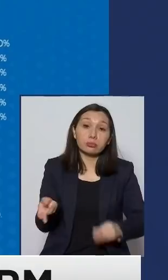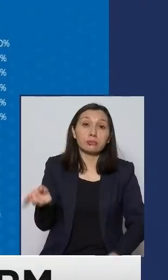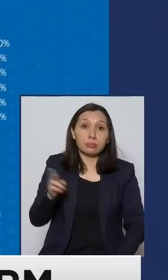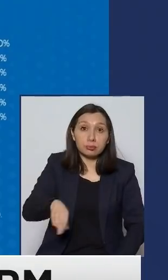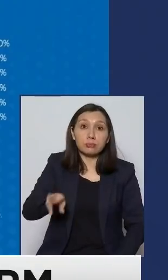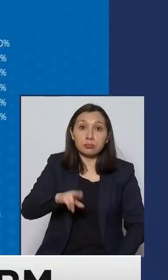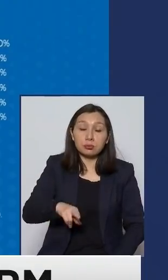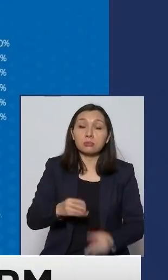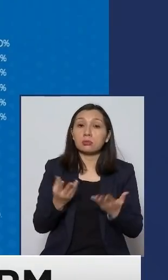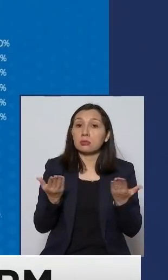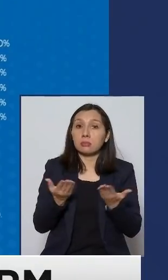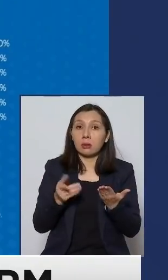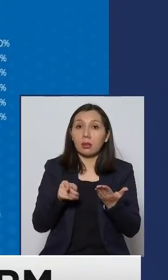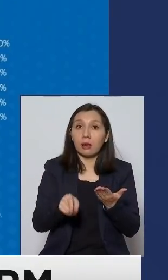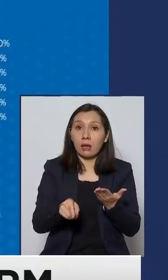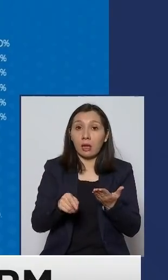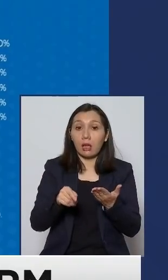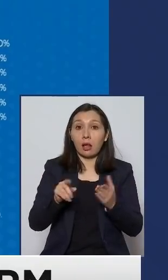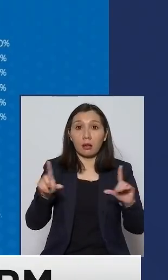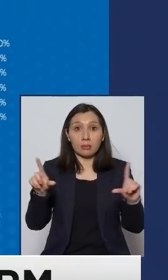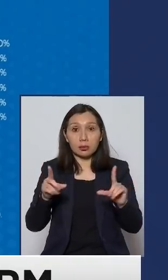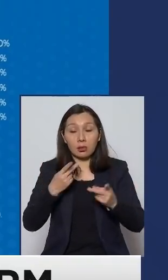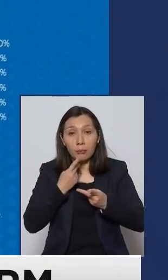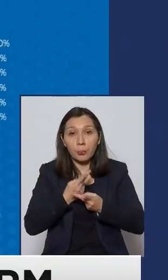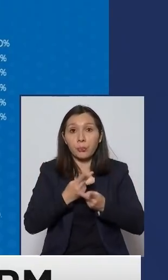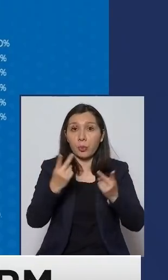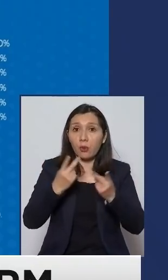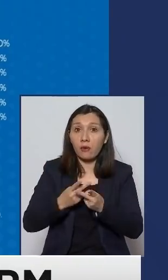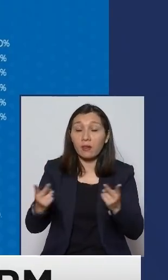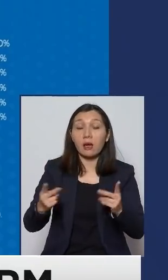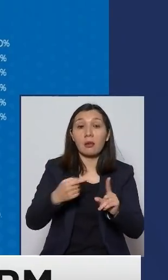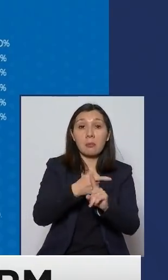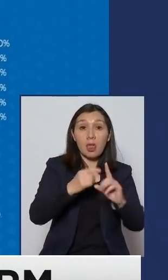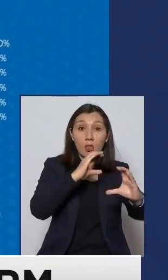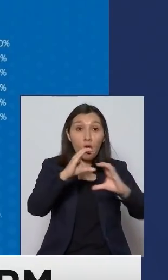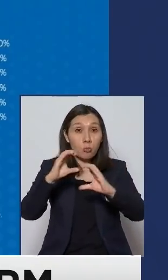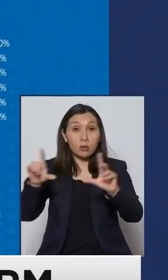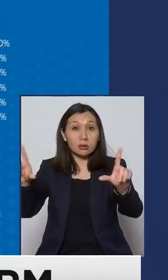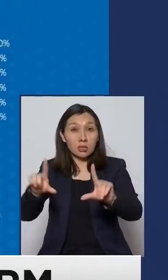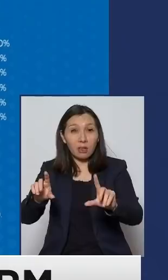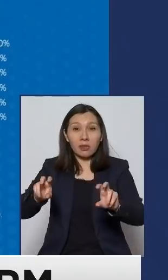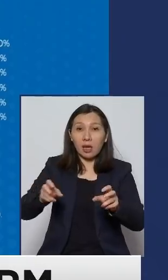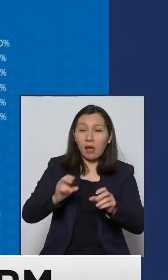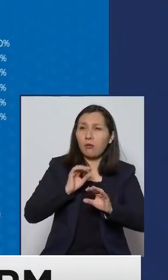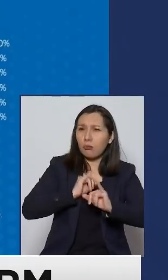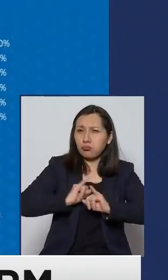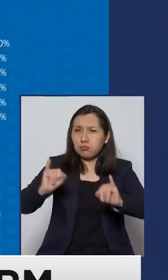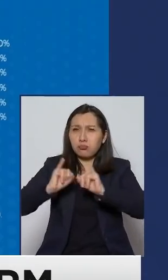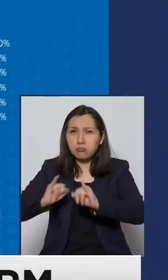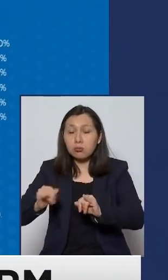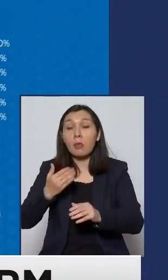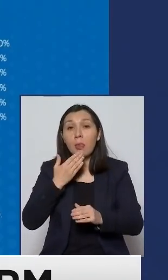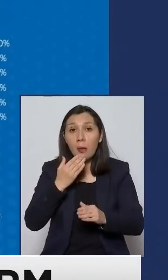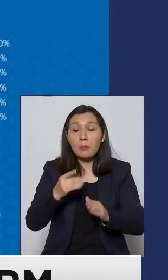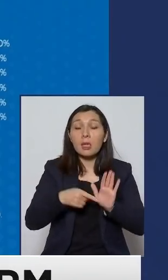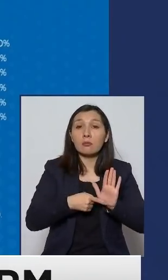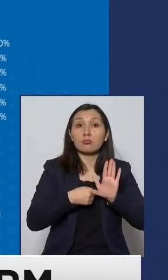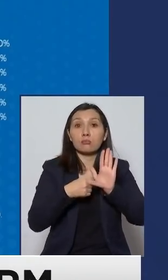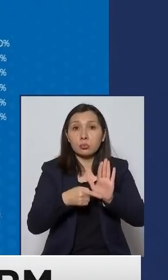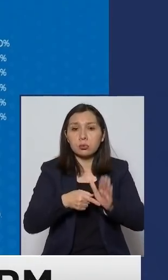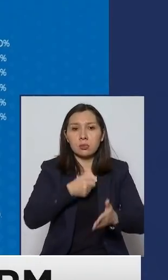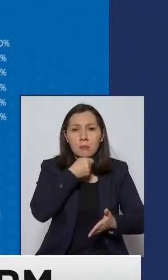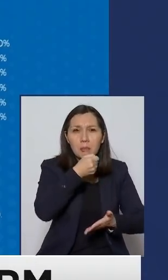a través de este medio y que los medios de comunicación también y los anuncios en la